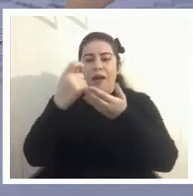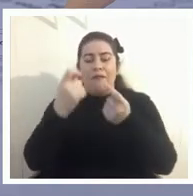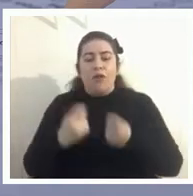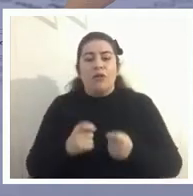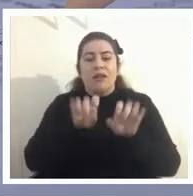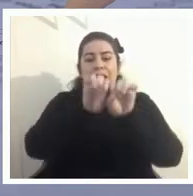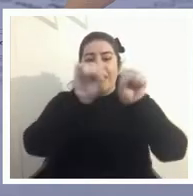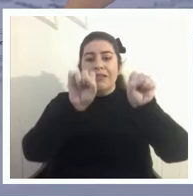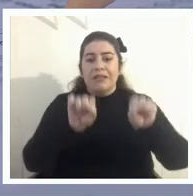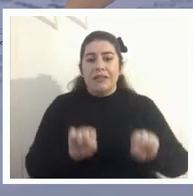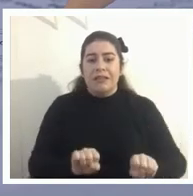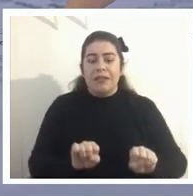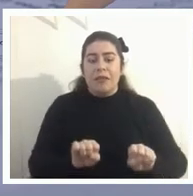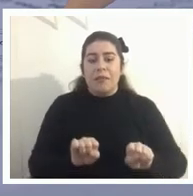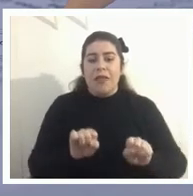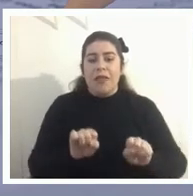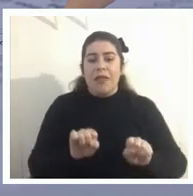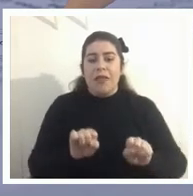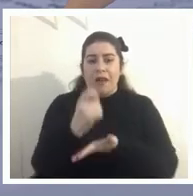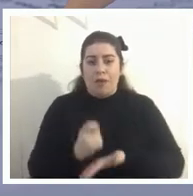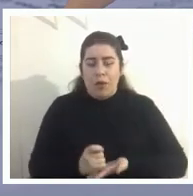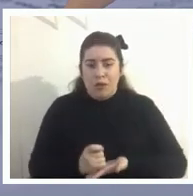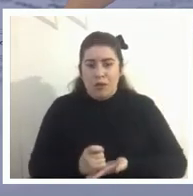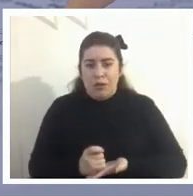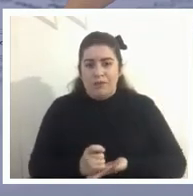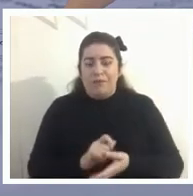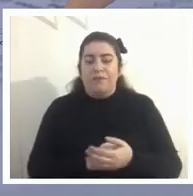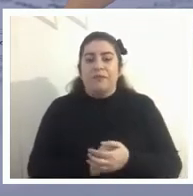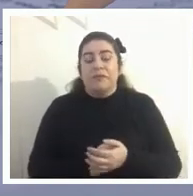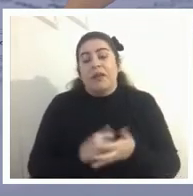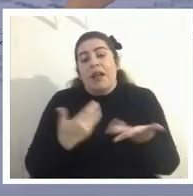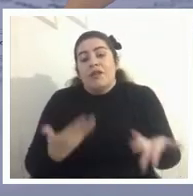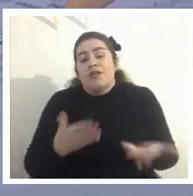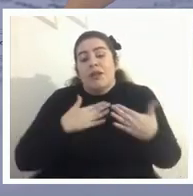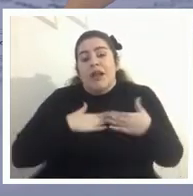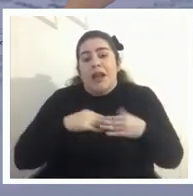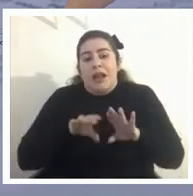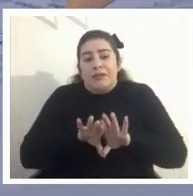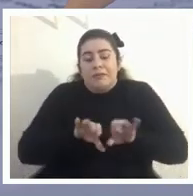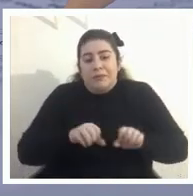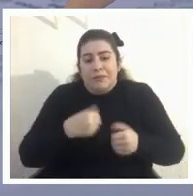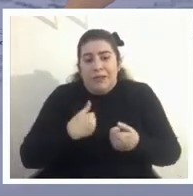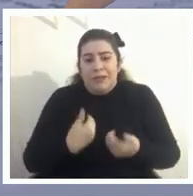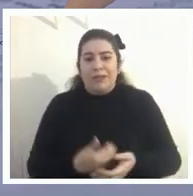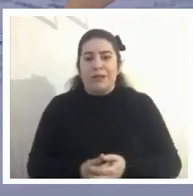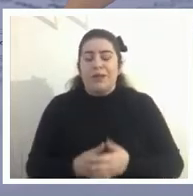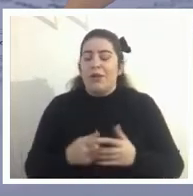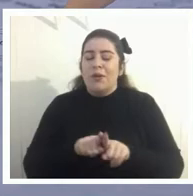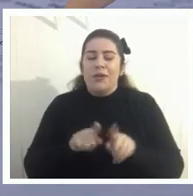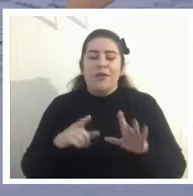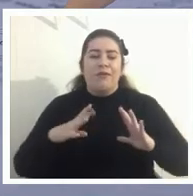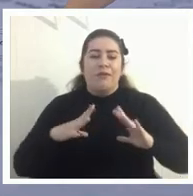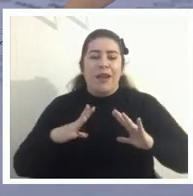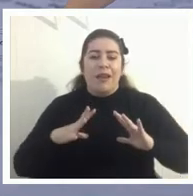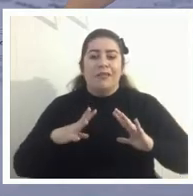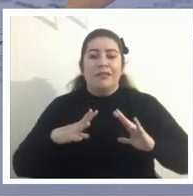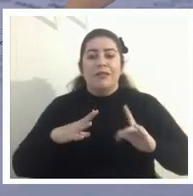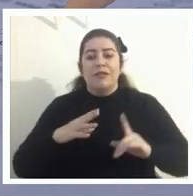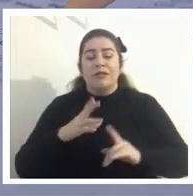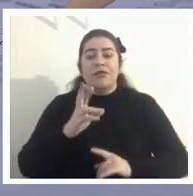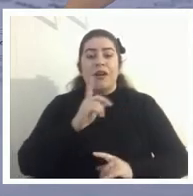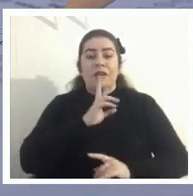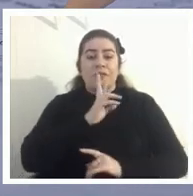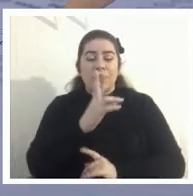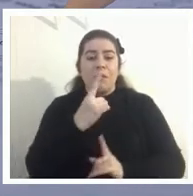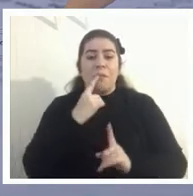de evaluaciones así es que eso sería de mi parte y estoy feliz de responder alguna pregunta si es que la hay